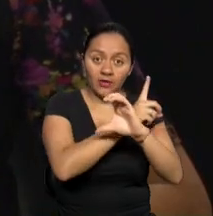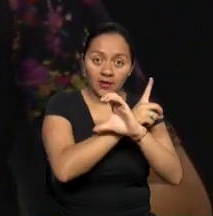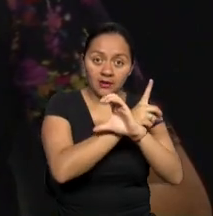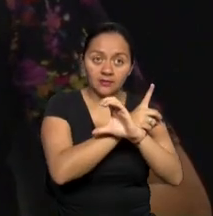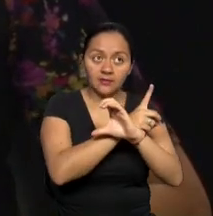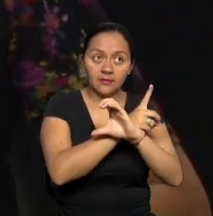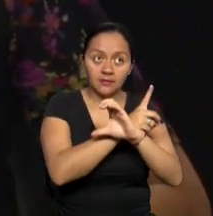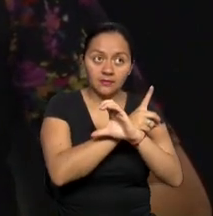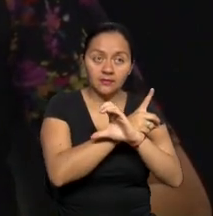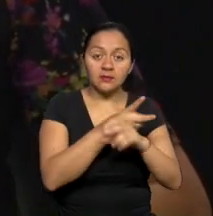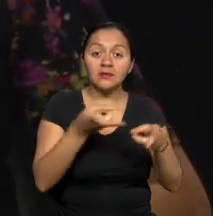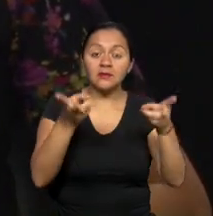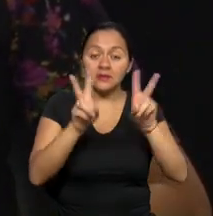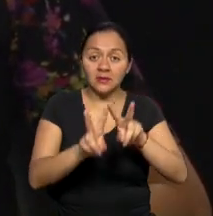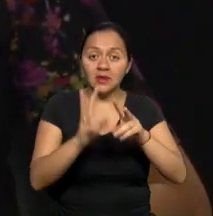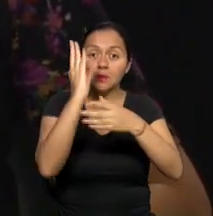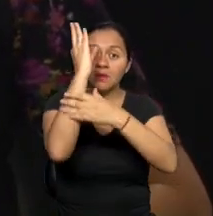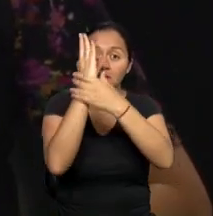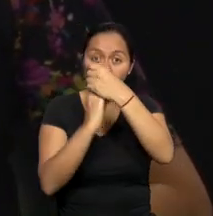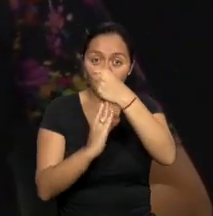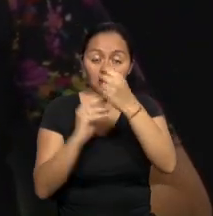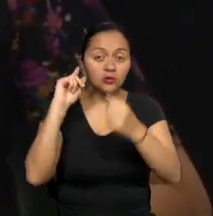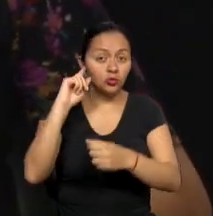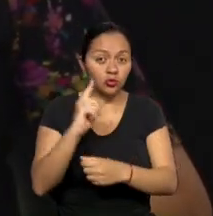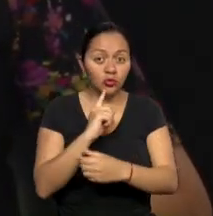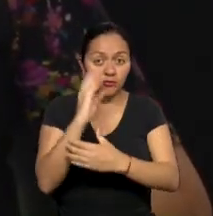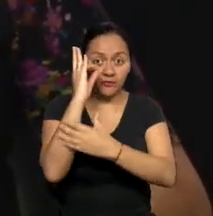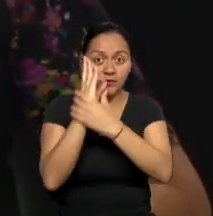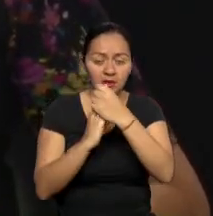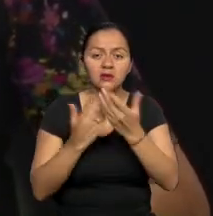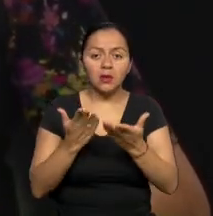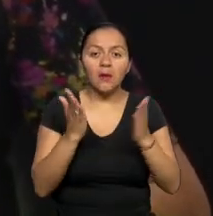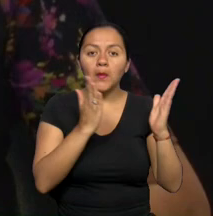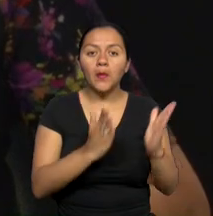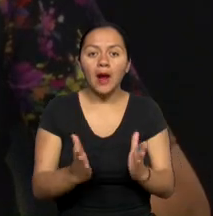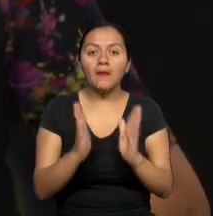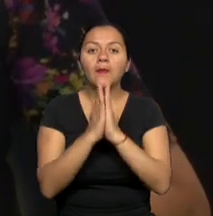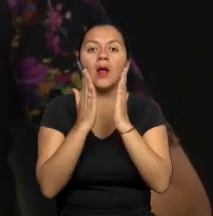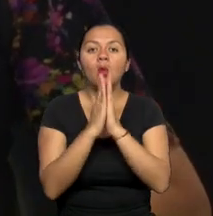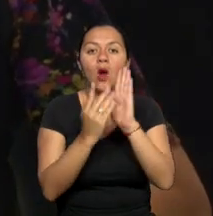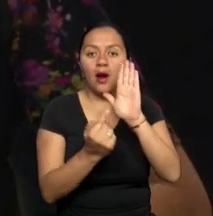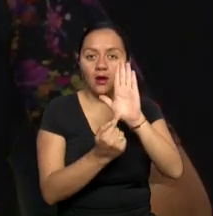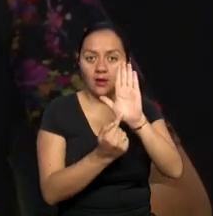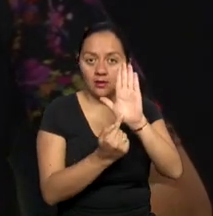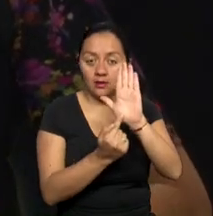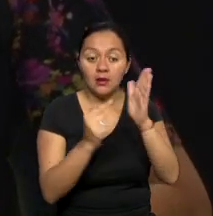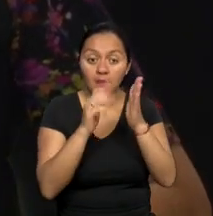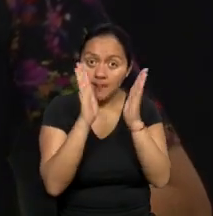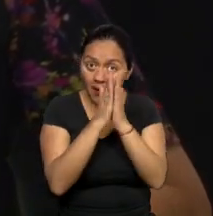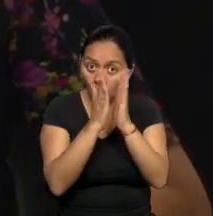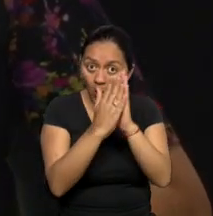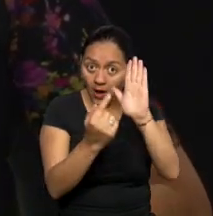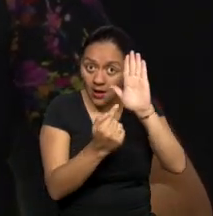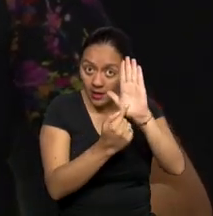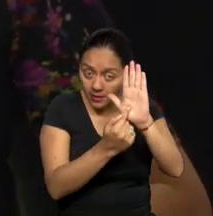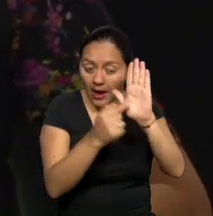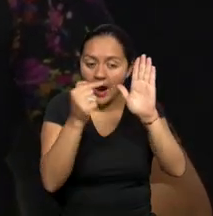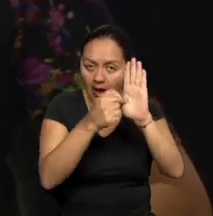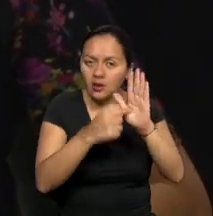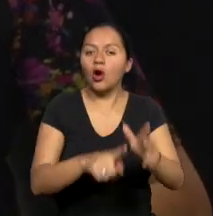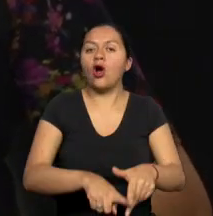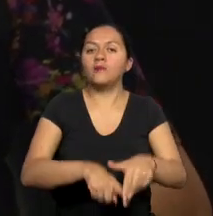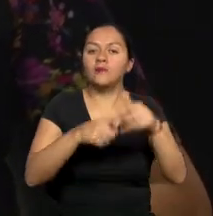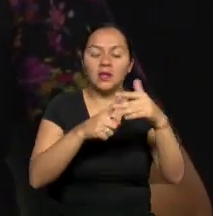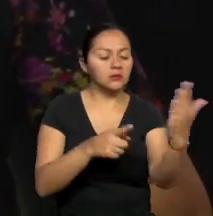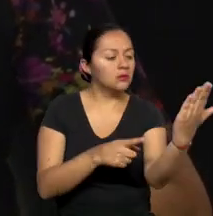la Federación de Personas Sordas, lo que diseñamos es el manual técnico. Desde esa perspectiva es el instrumento que tienen